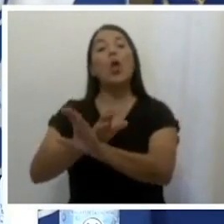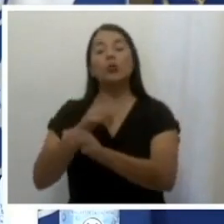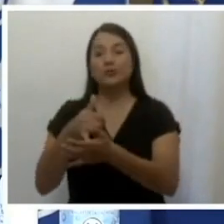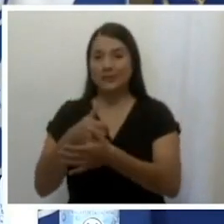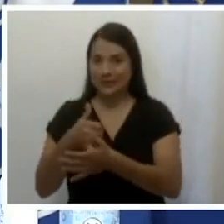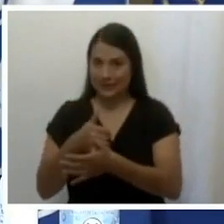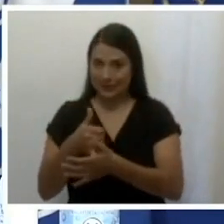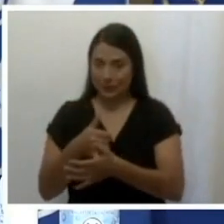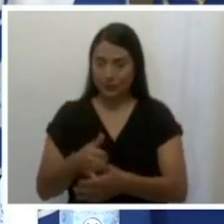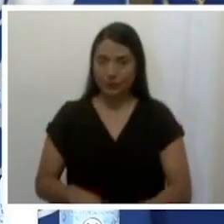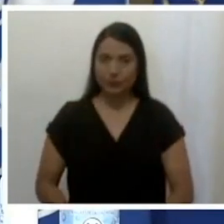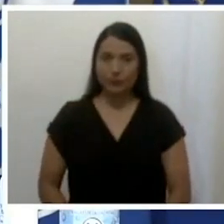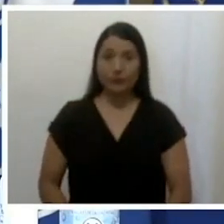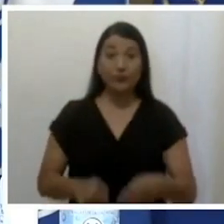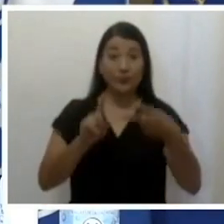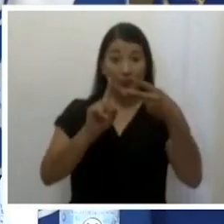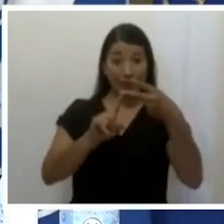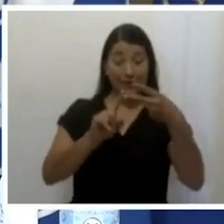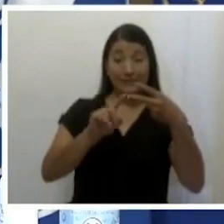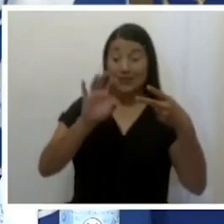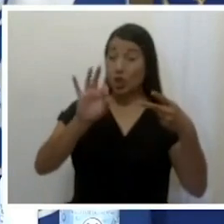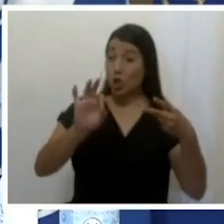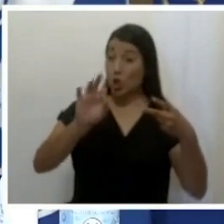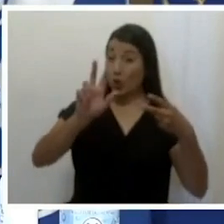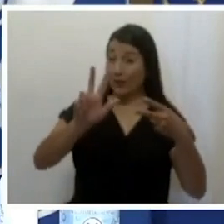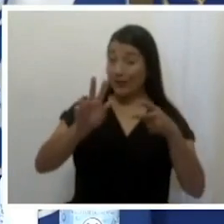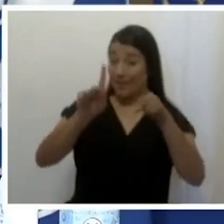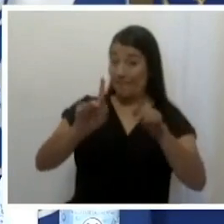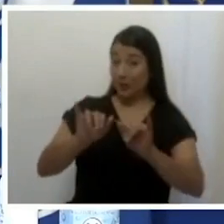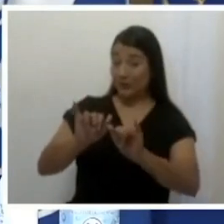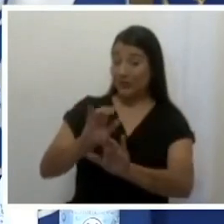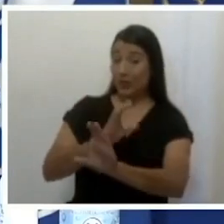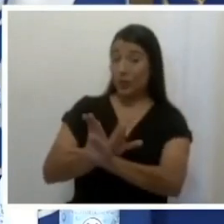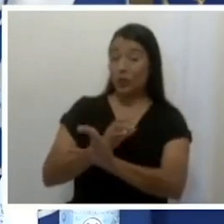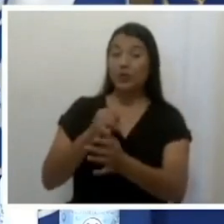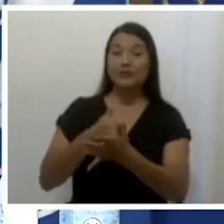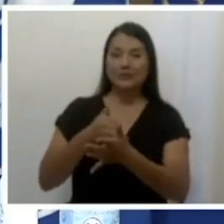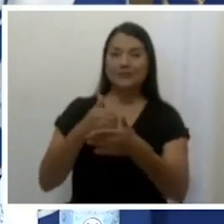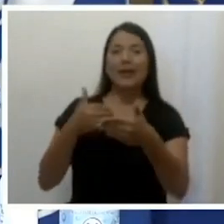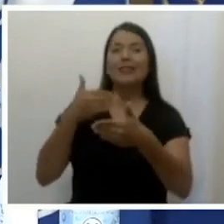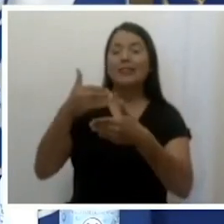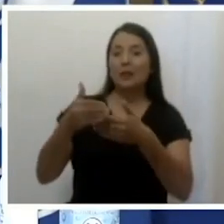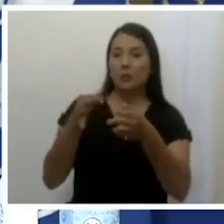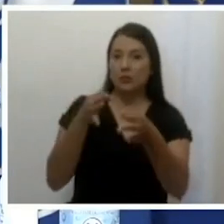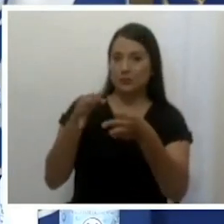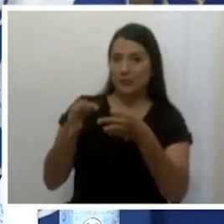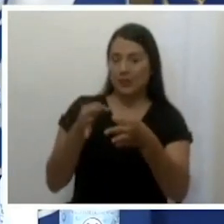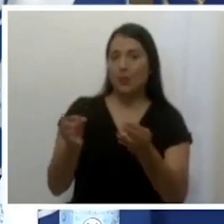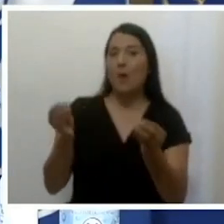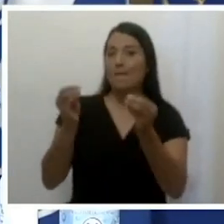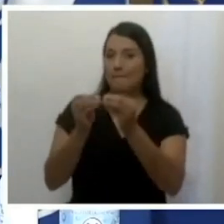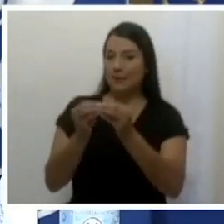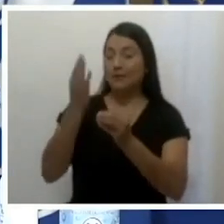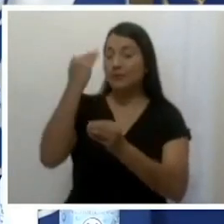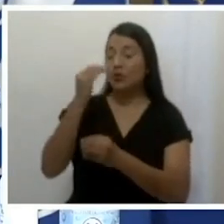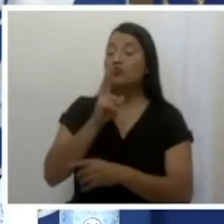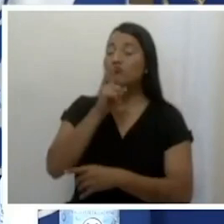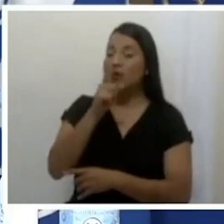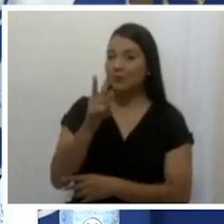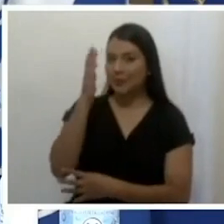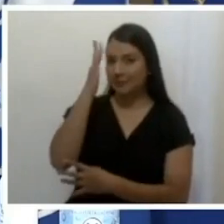Ese número 93, ahora vamos a abordarlo porque es preocupante.